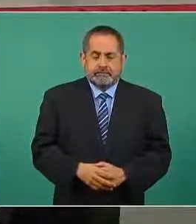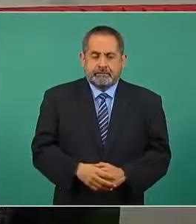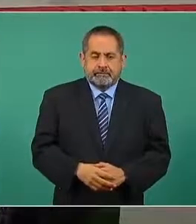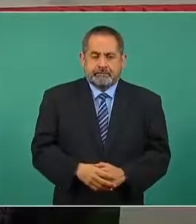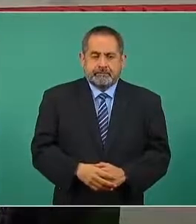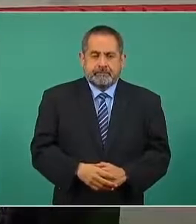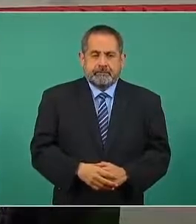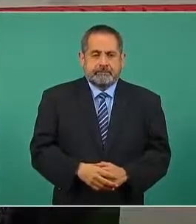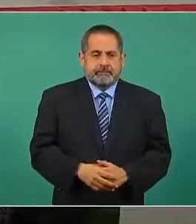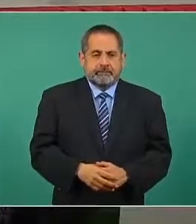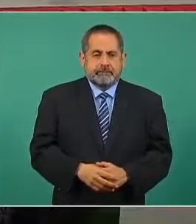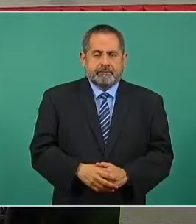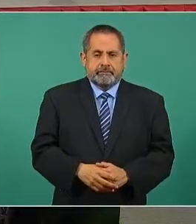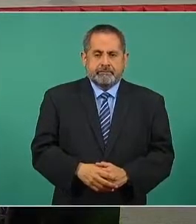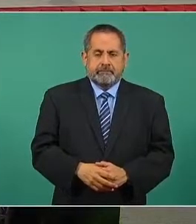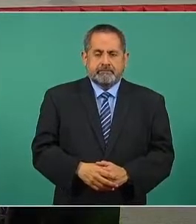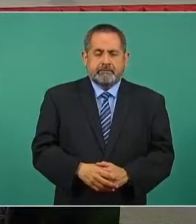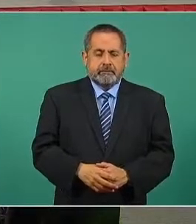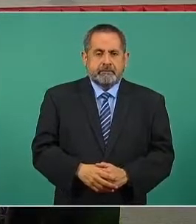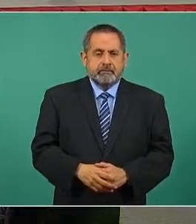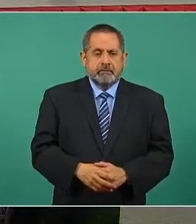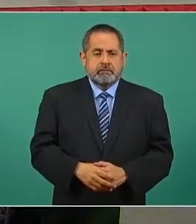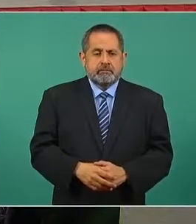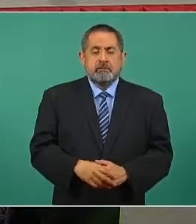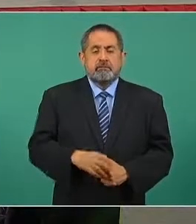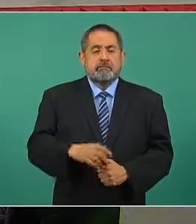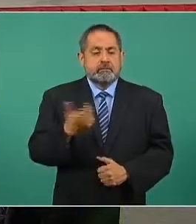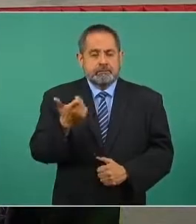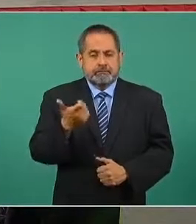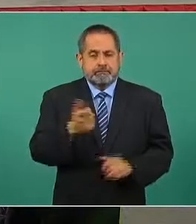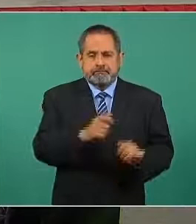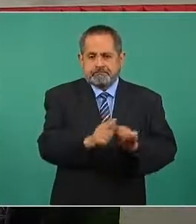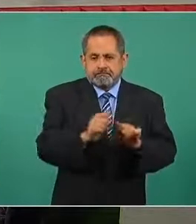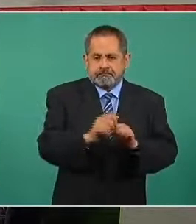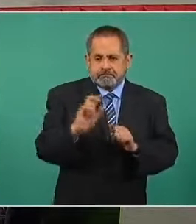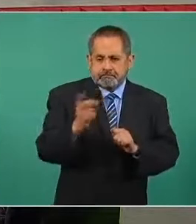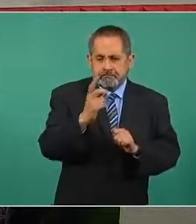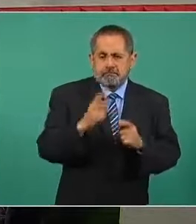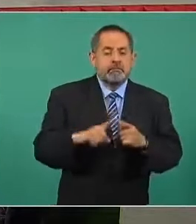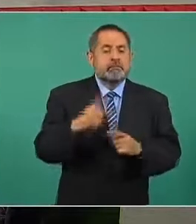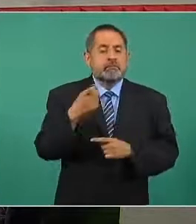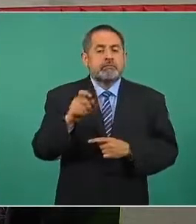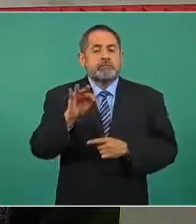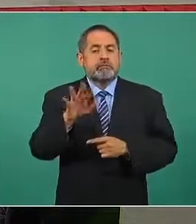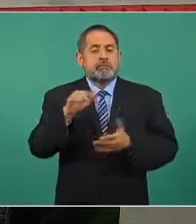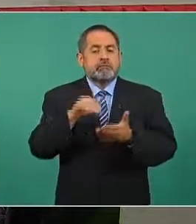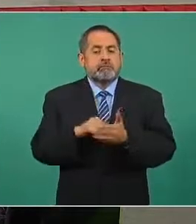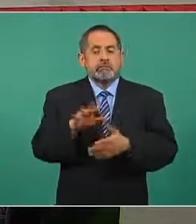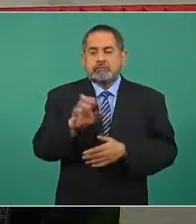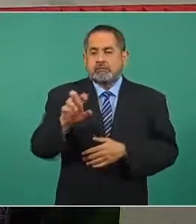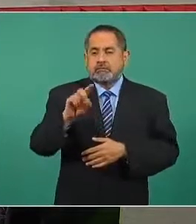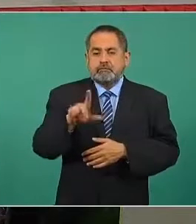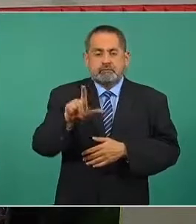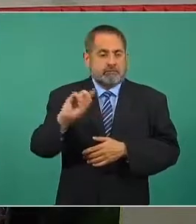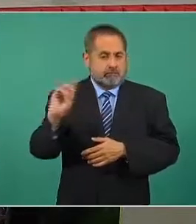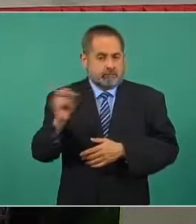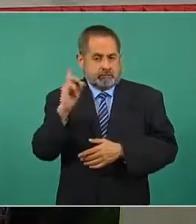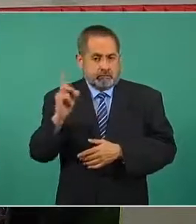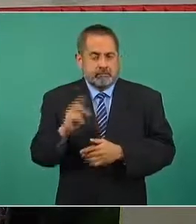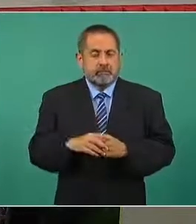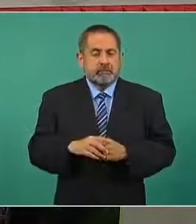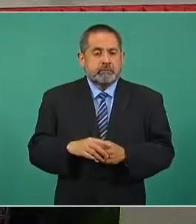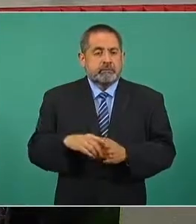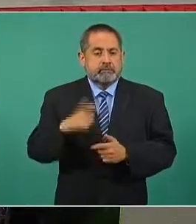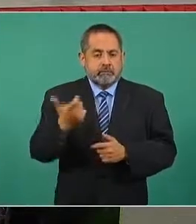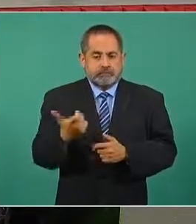por favor en dólares americanos 144 mil 537 dólares en